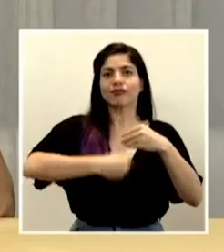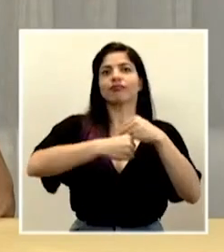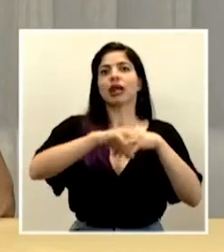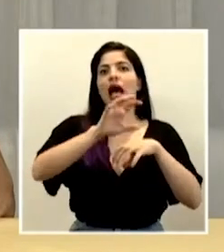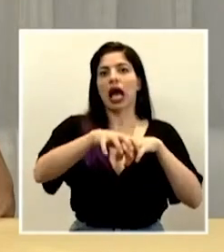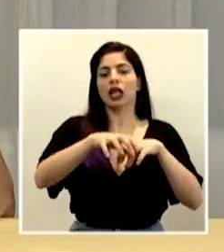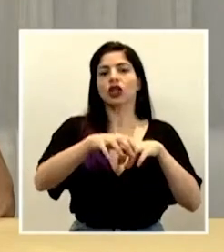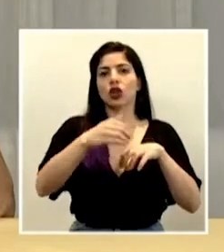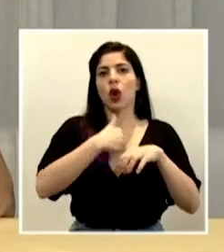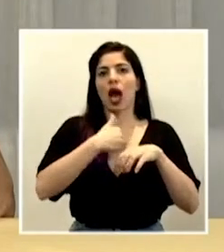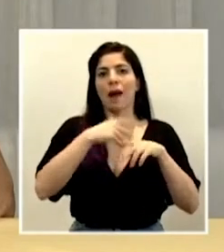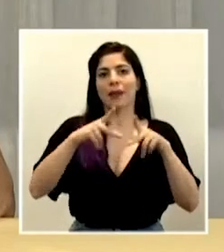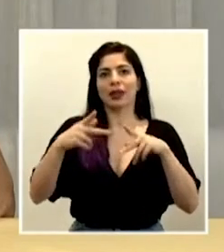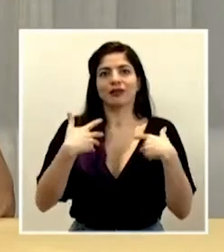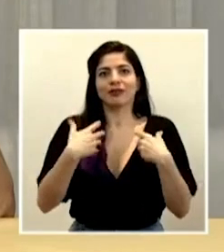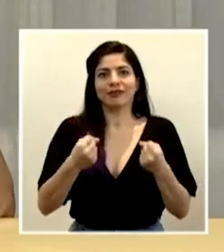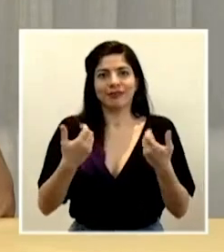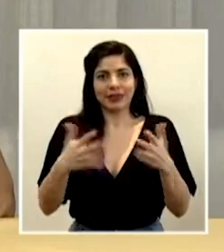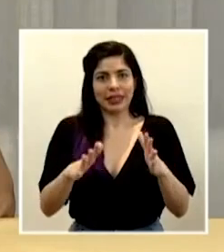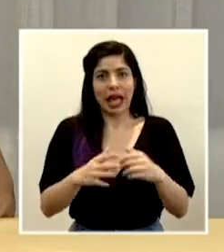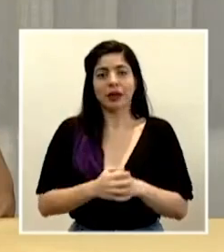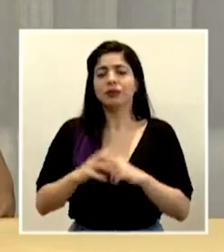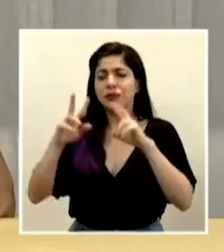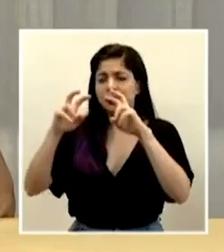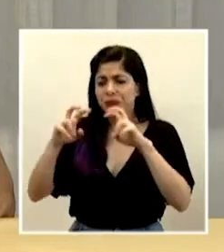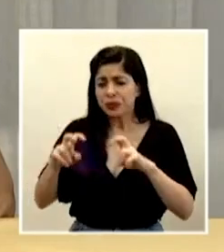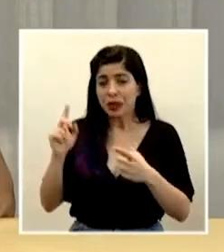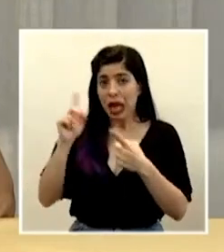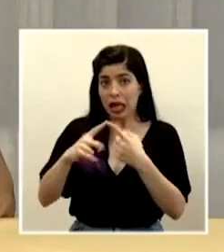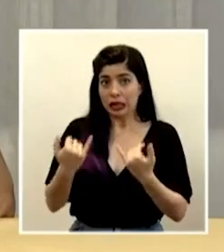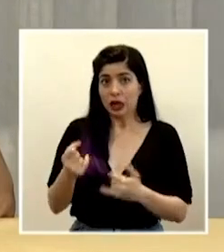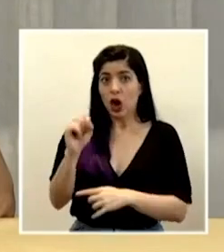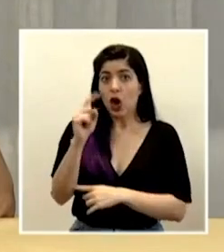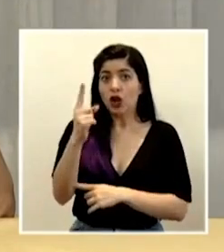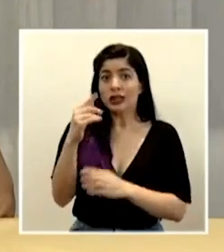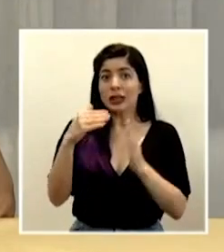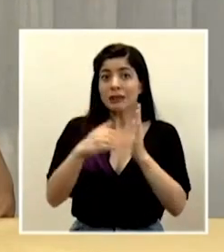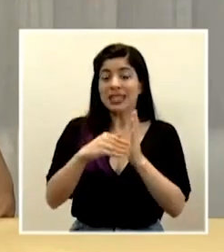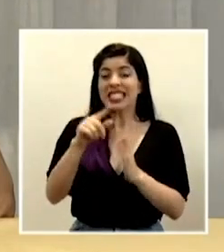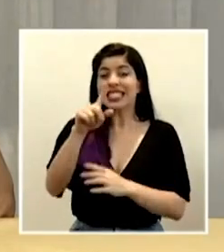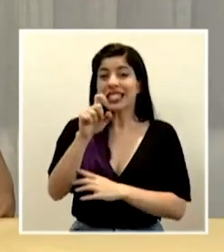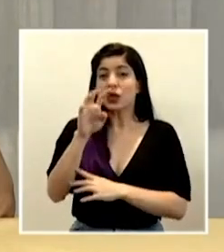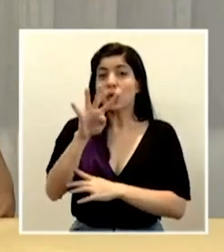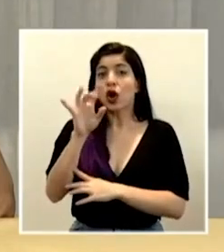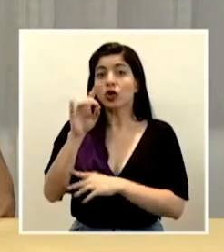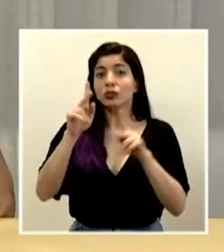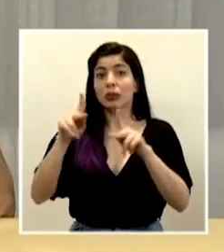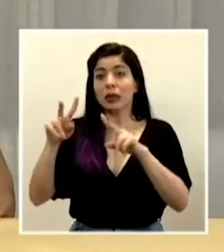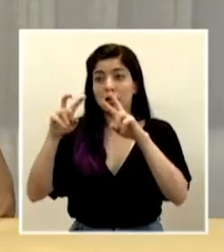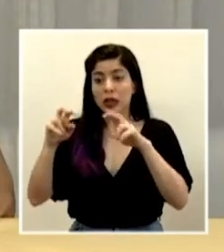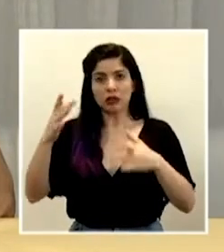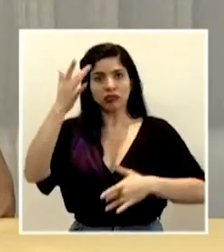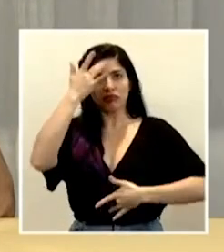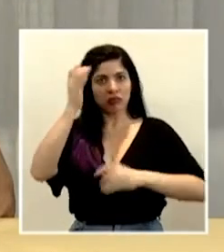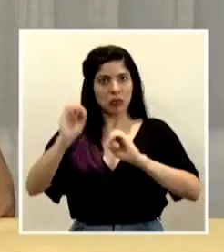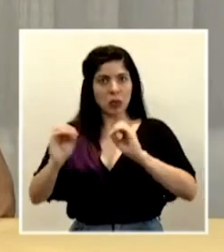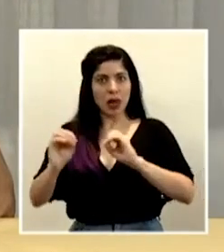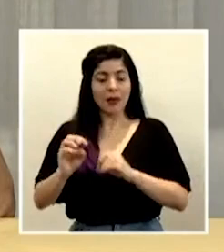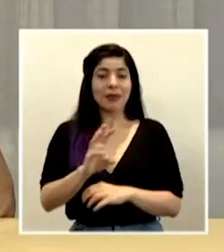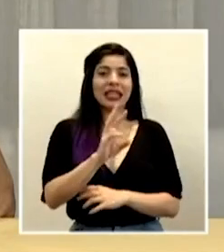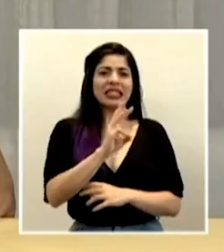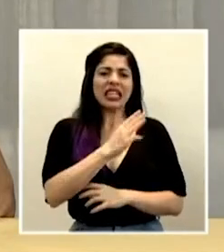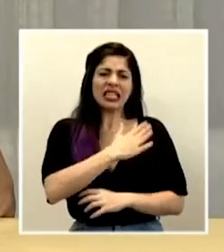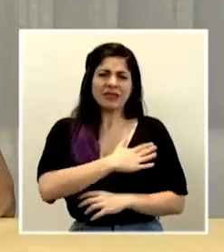casos recuperados. Se han descartado hasta el día de hoy 11,148 personas. Se registran 6